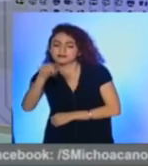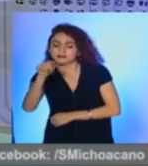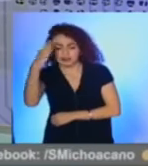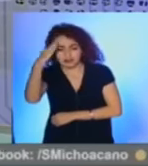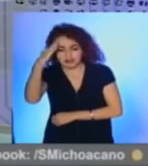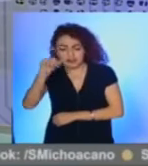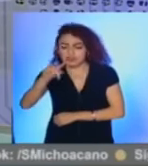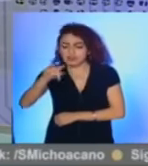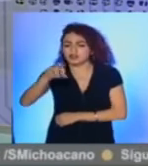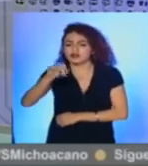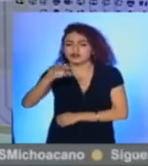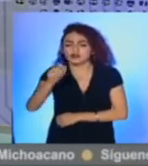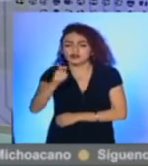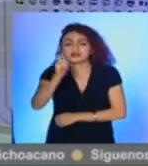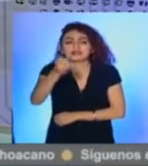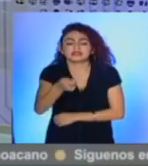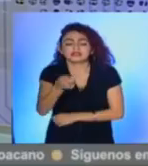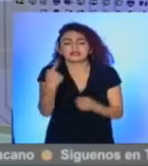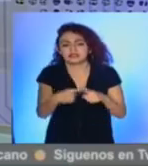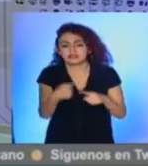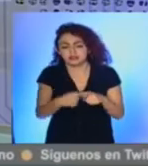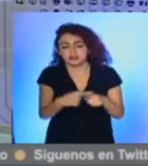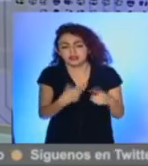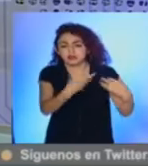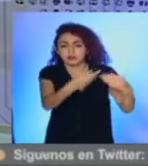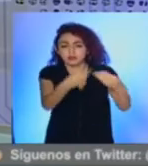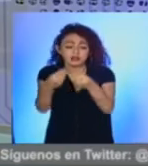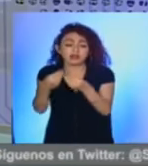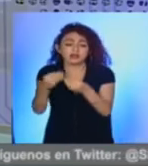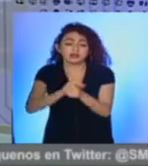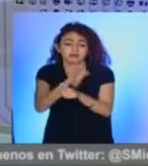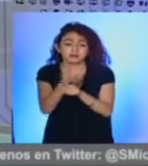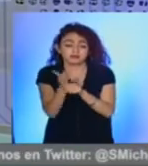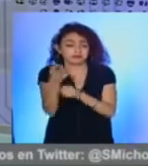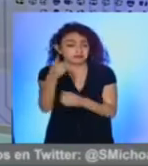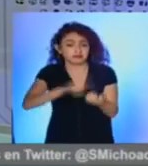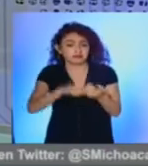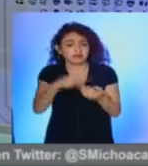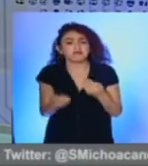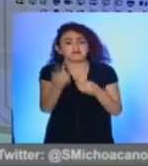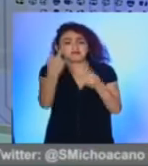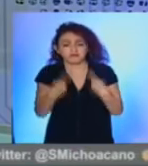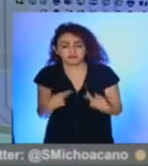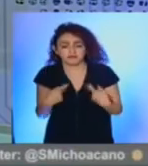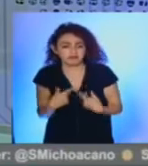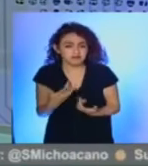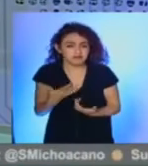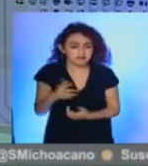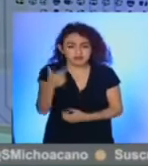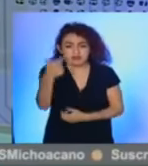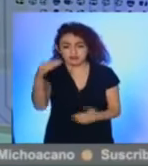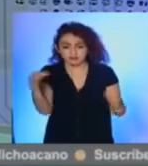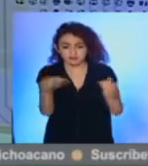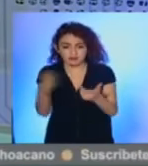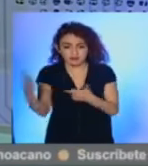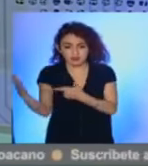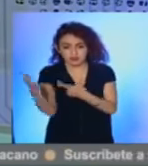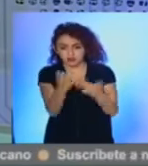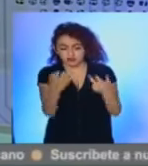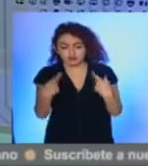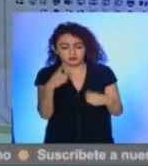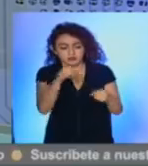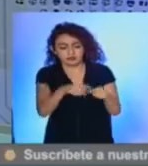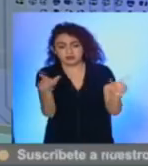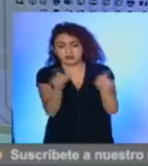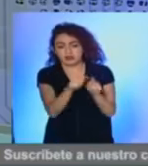prueba de ello es el número de contagios de trabajadores ya que de más o a menos 7 mil 800 gremiados